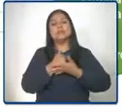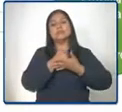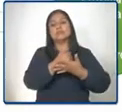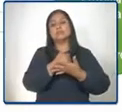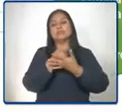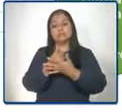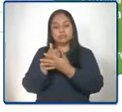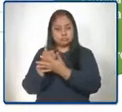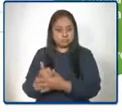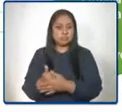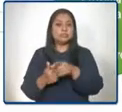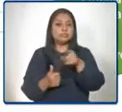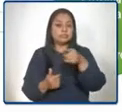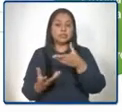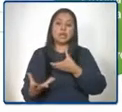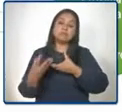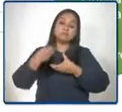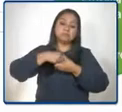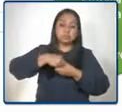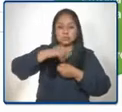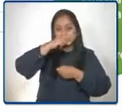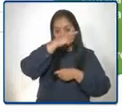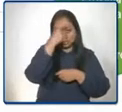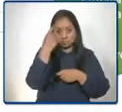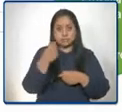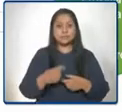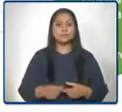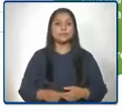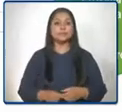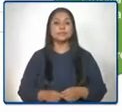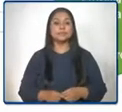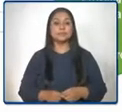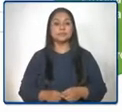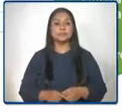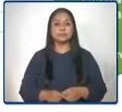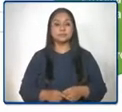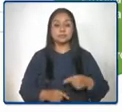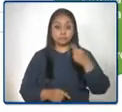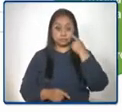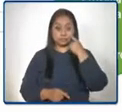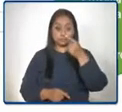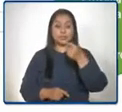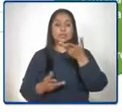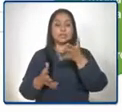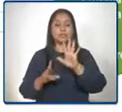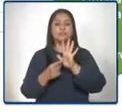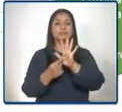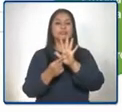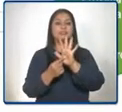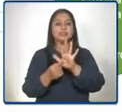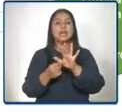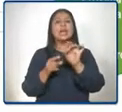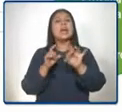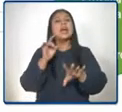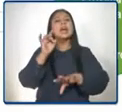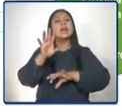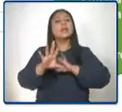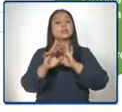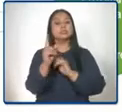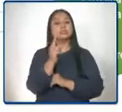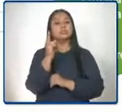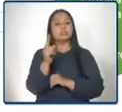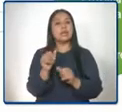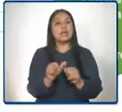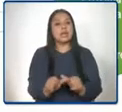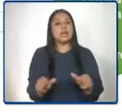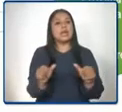a la inserción laboral. Aquí les tenemos y les vamos a presentar algunas de las principales áreas